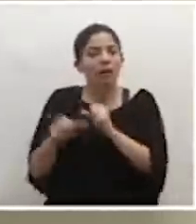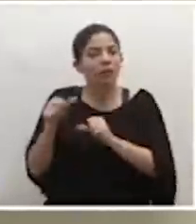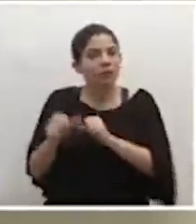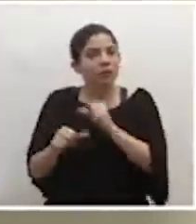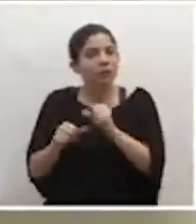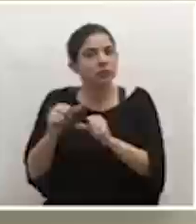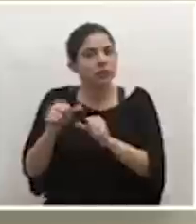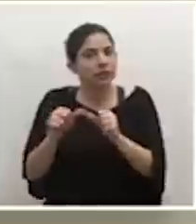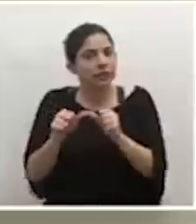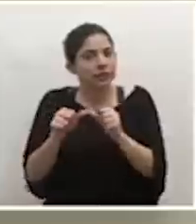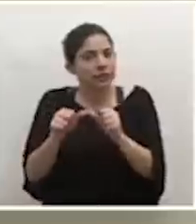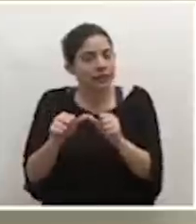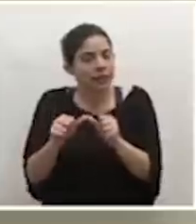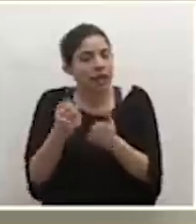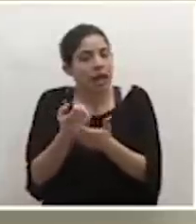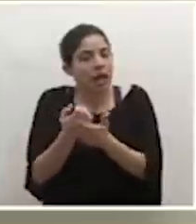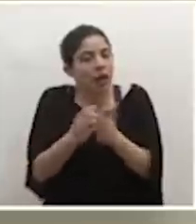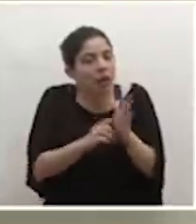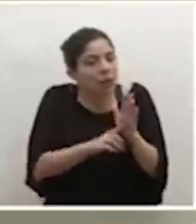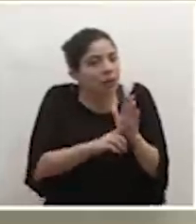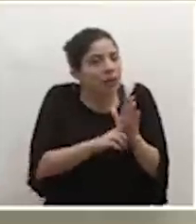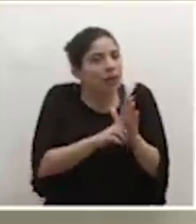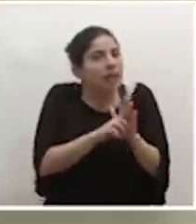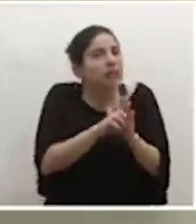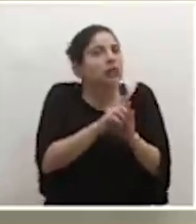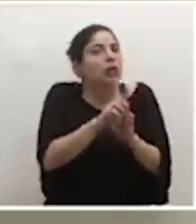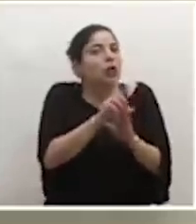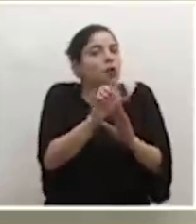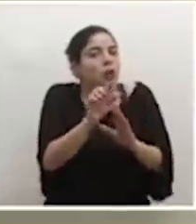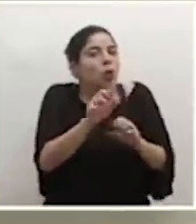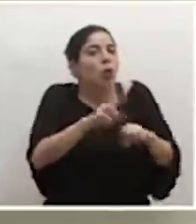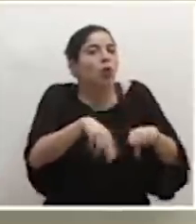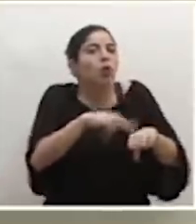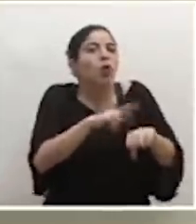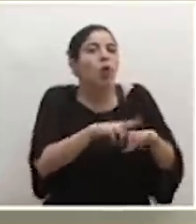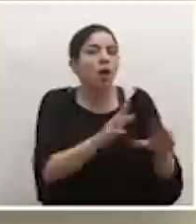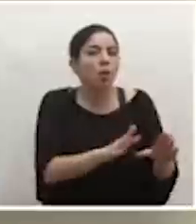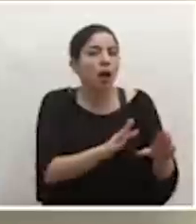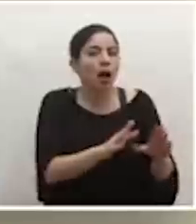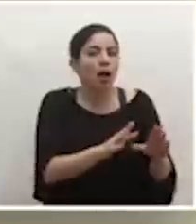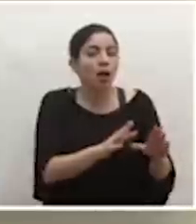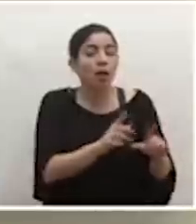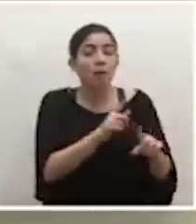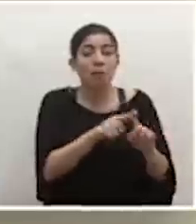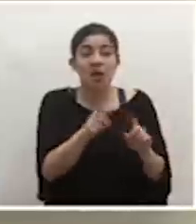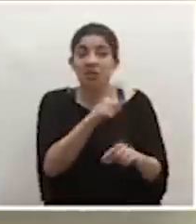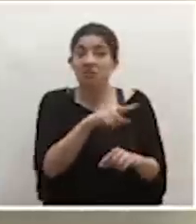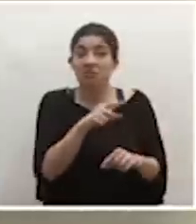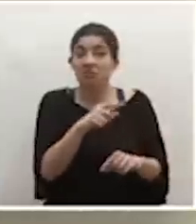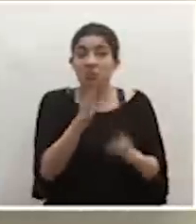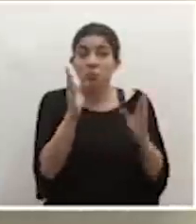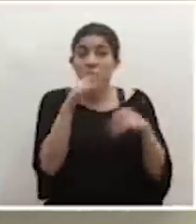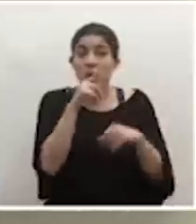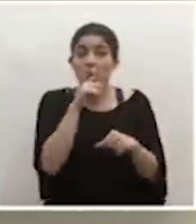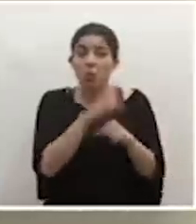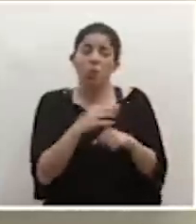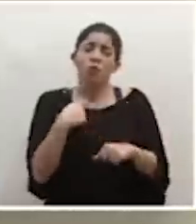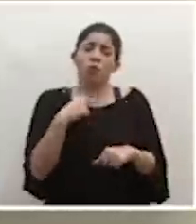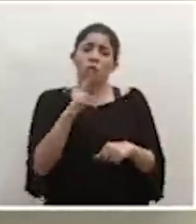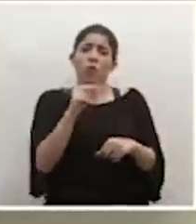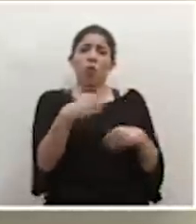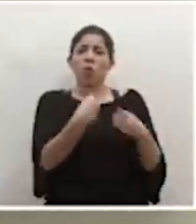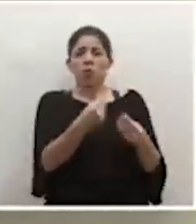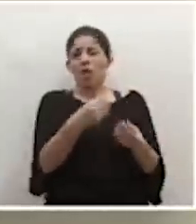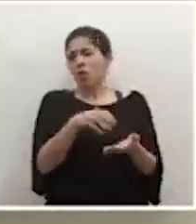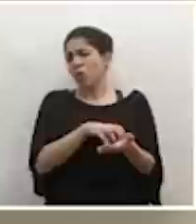tener un desarrollo económico lo más normal posible, pero que si no existe ese compromiso, yo aquí estoy poniendo en ninguna